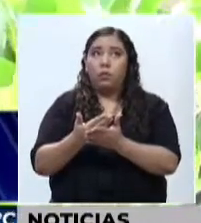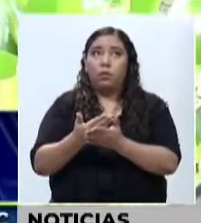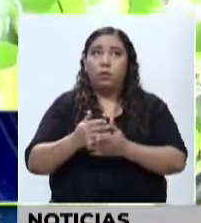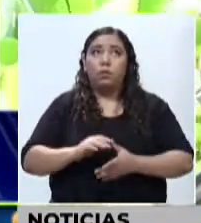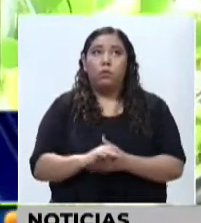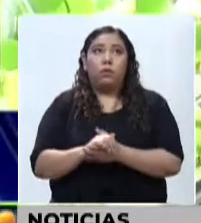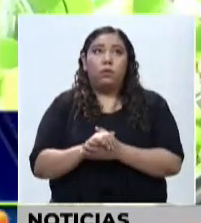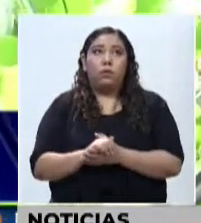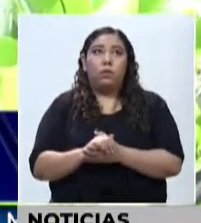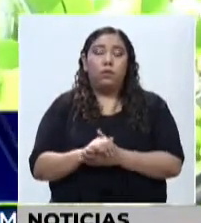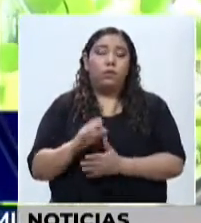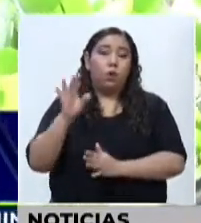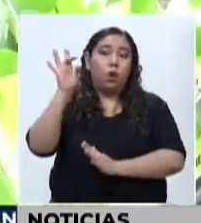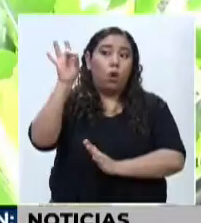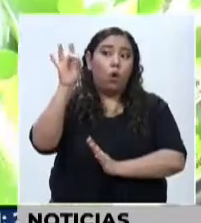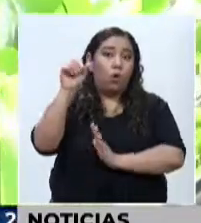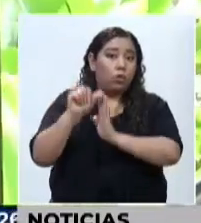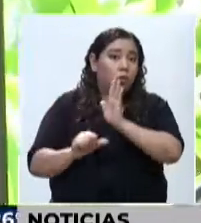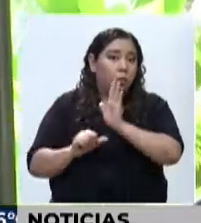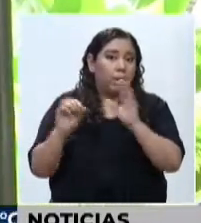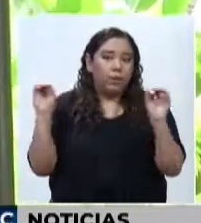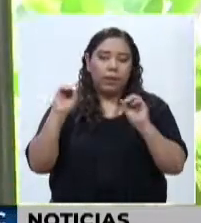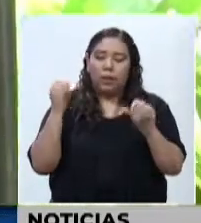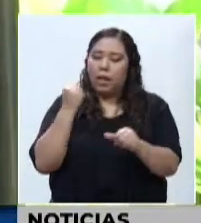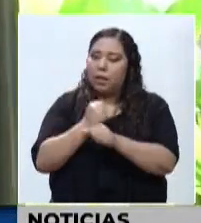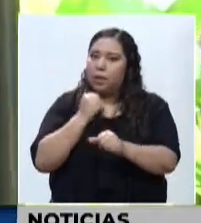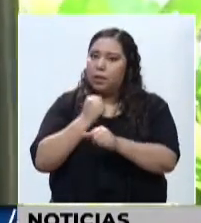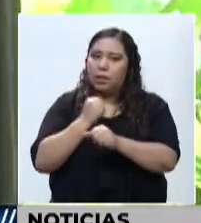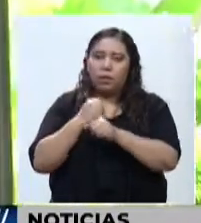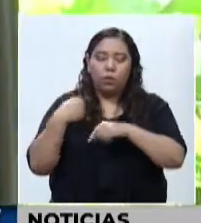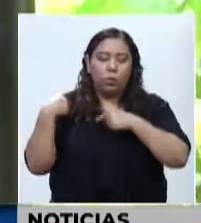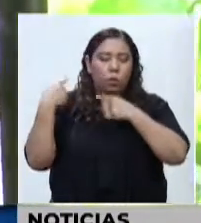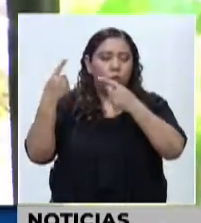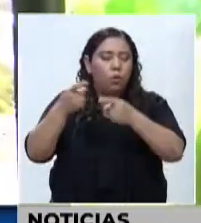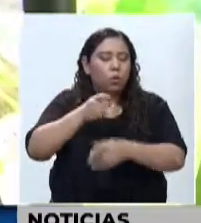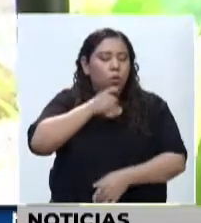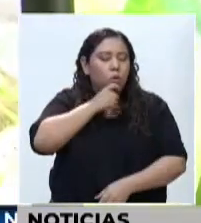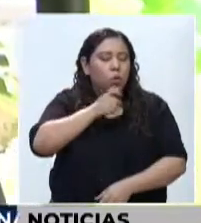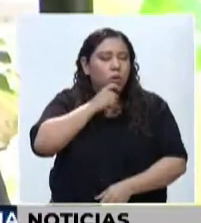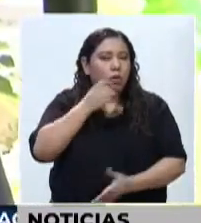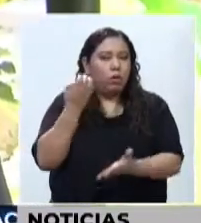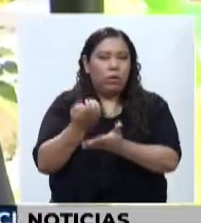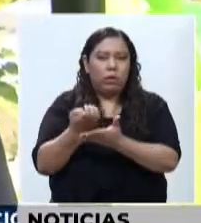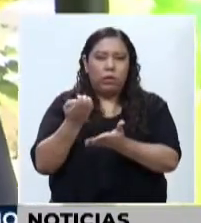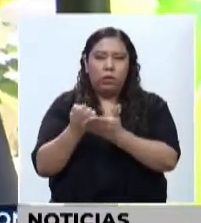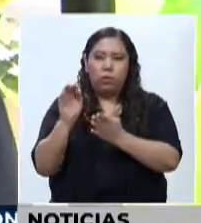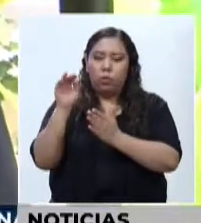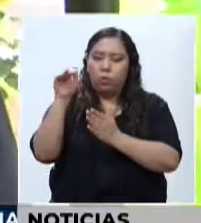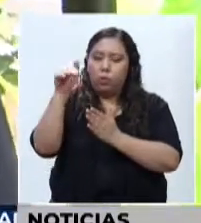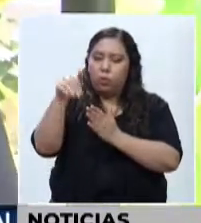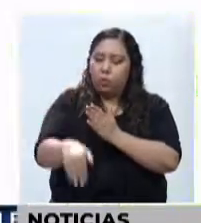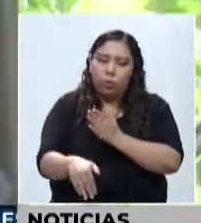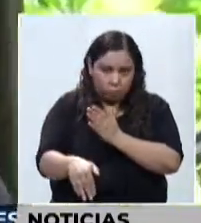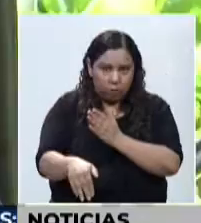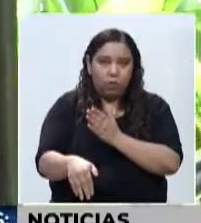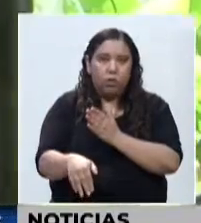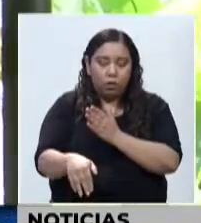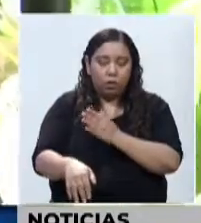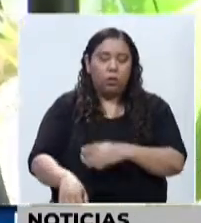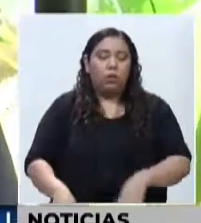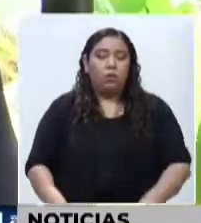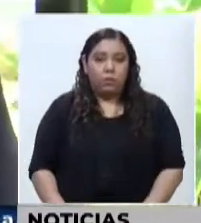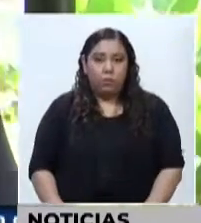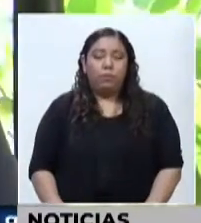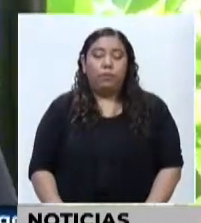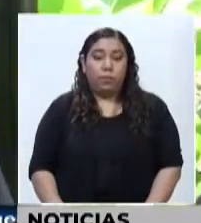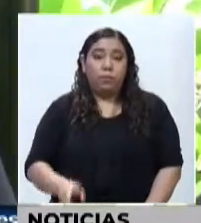más de ocho meses sin poder trabajar y nuestra economía se fue a pique. Por la realidad de las cosas se fue a pique y una, la realidad